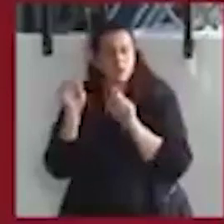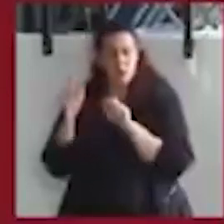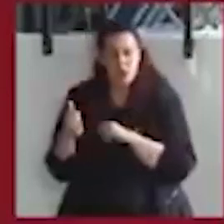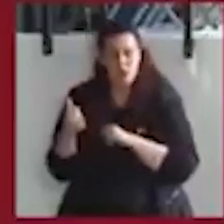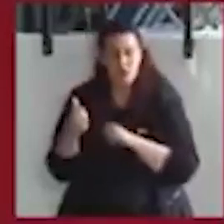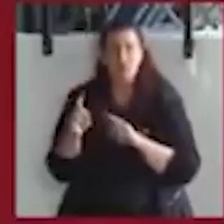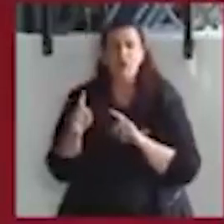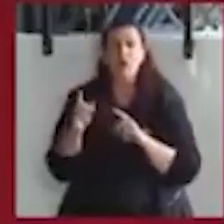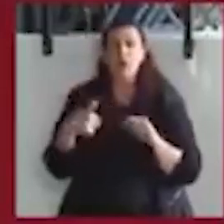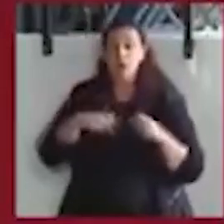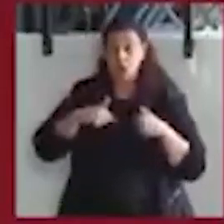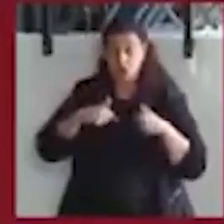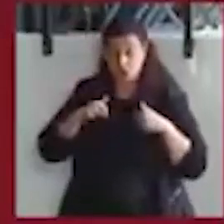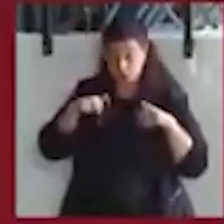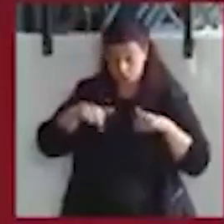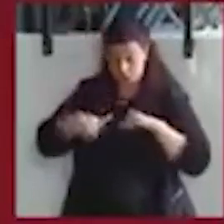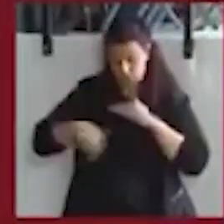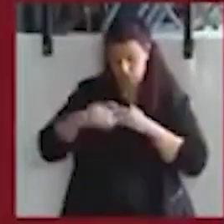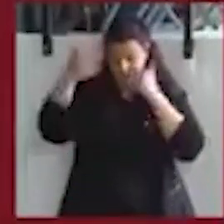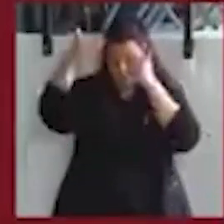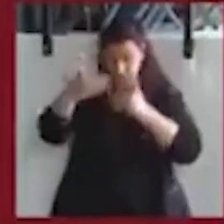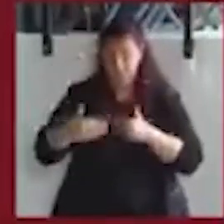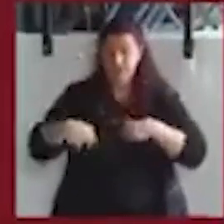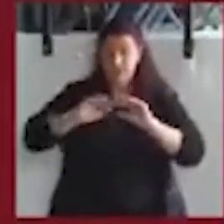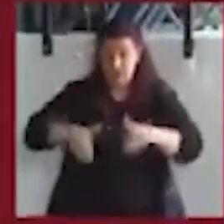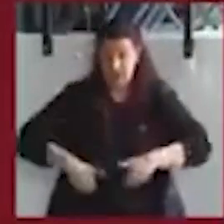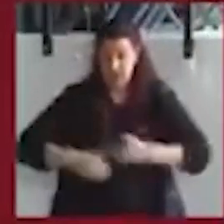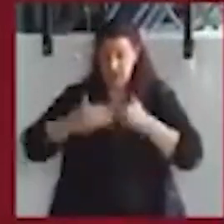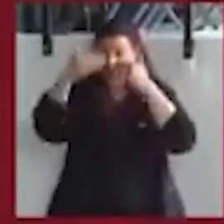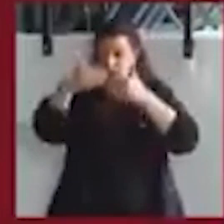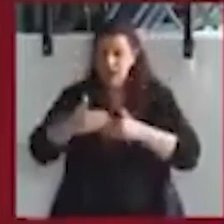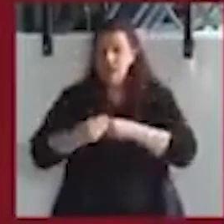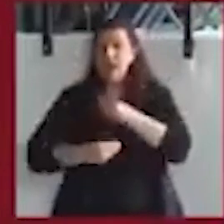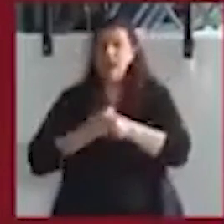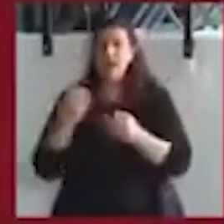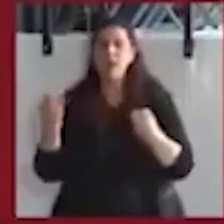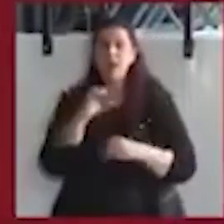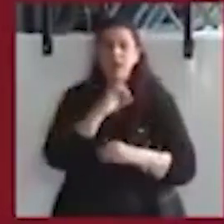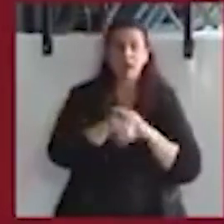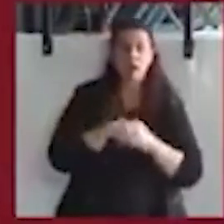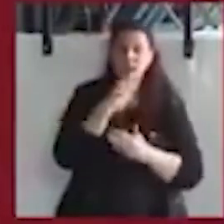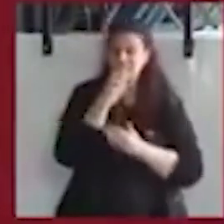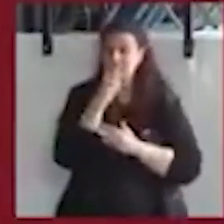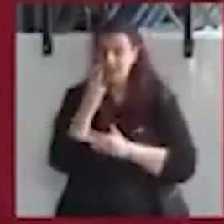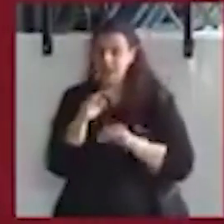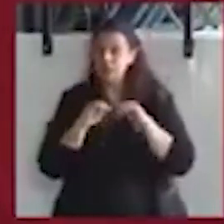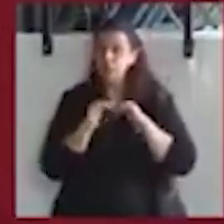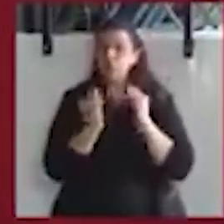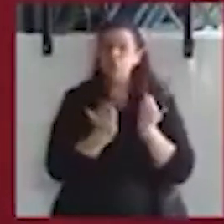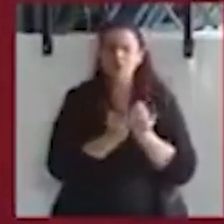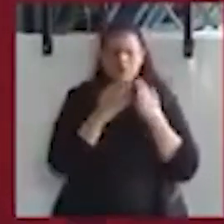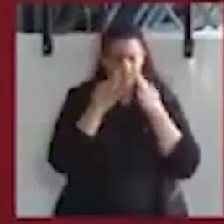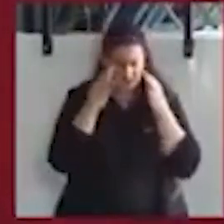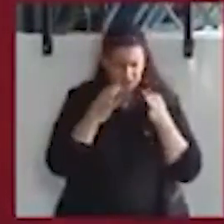Nosotros de aquí, a que termine la legislatura, que vamos a hacer es que la universalización de 0 a 3 años se haga realidad